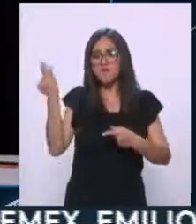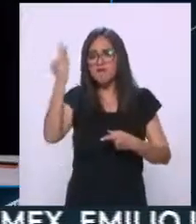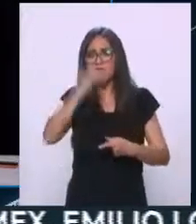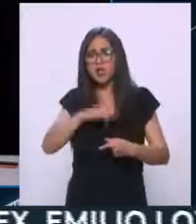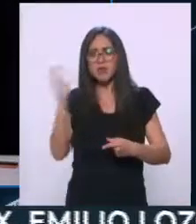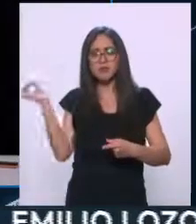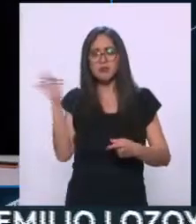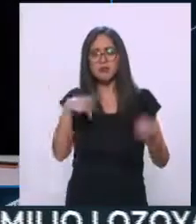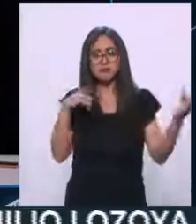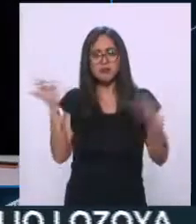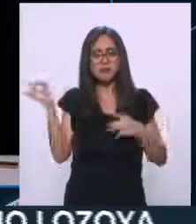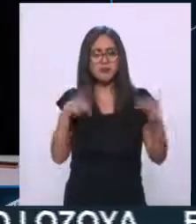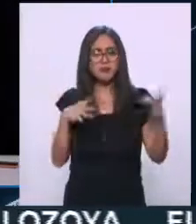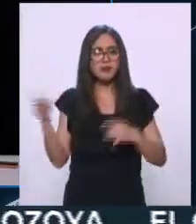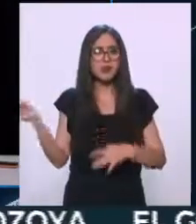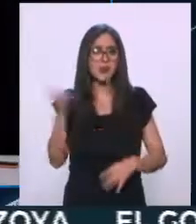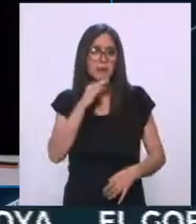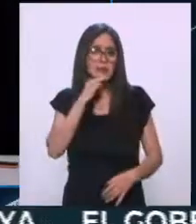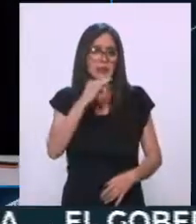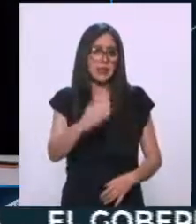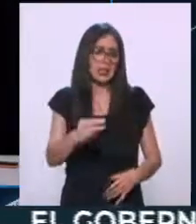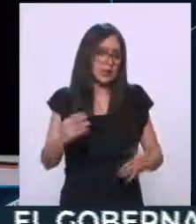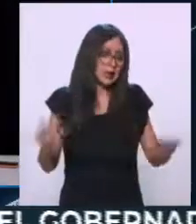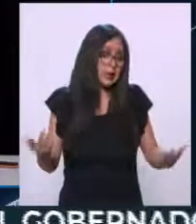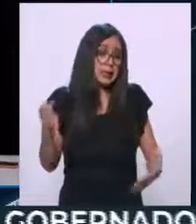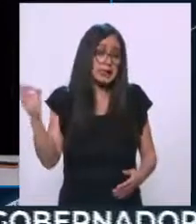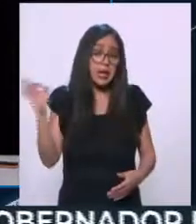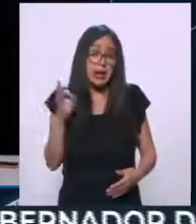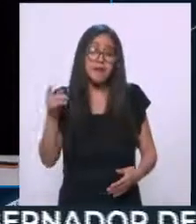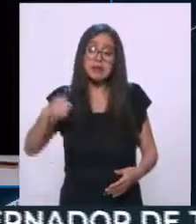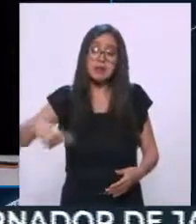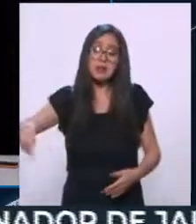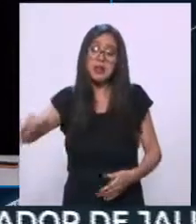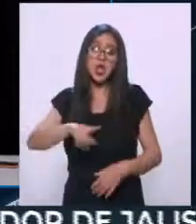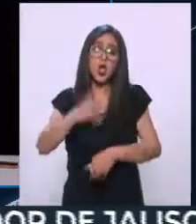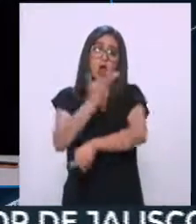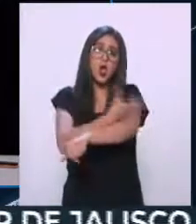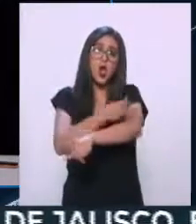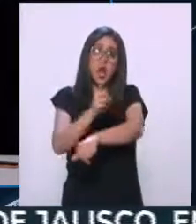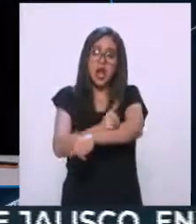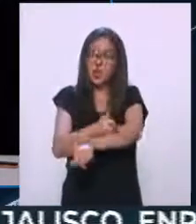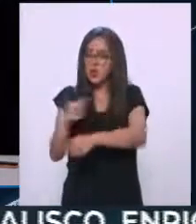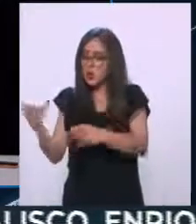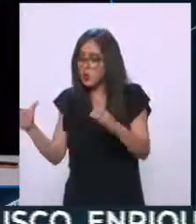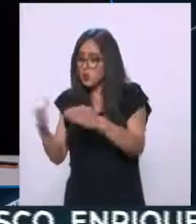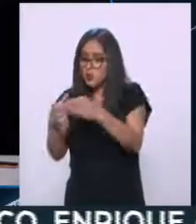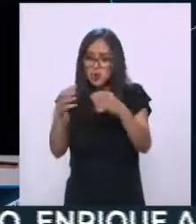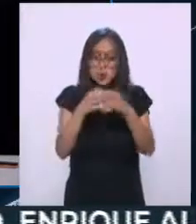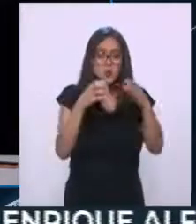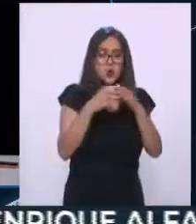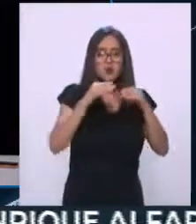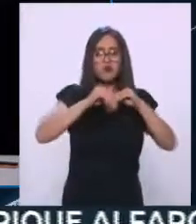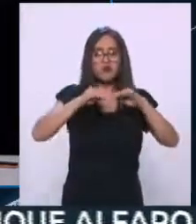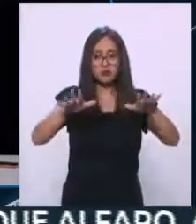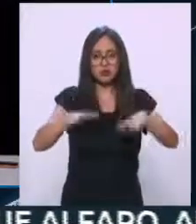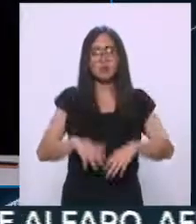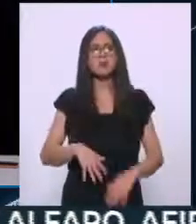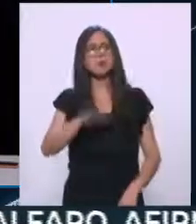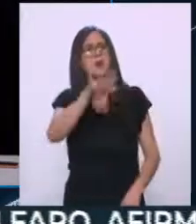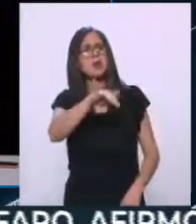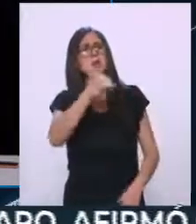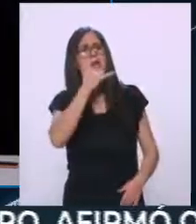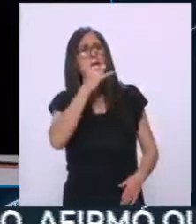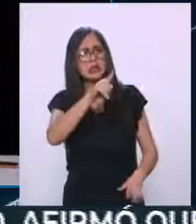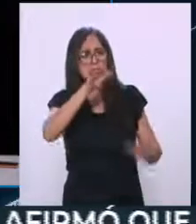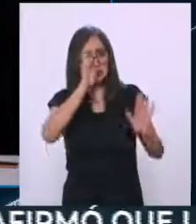nos hace sospechar que puede tratarse de una operación coordinada de información. ¿De dónde vienen estos bots? ¿Ya se ha localizado? ¿De dónde